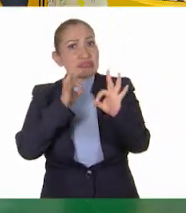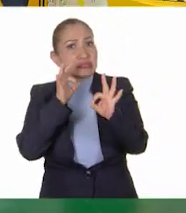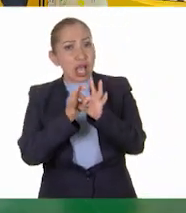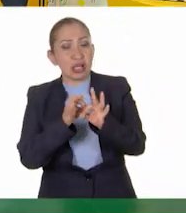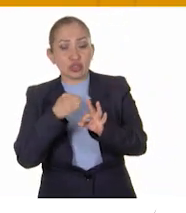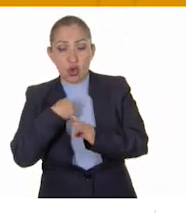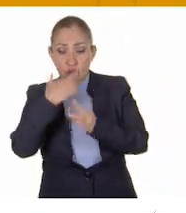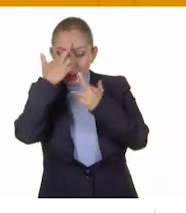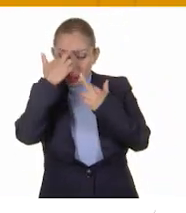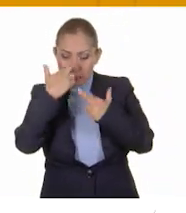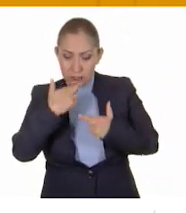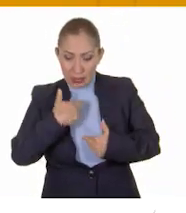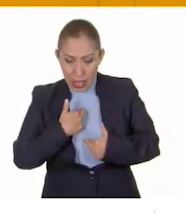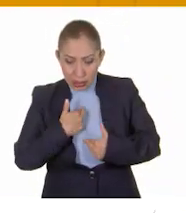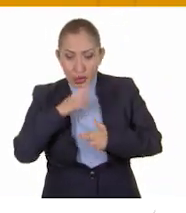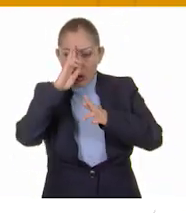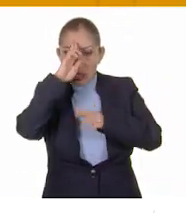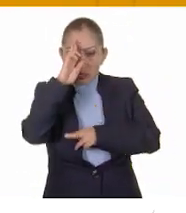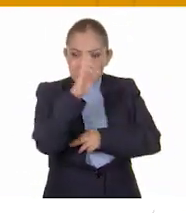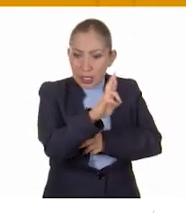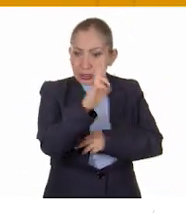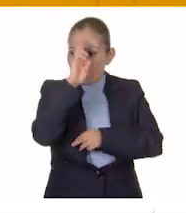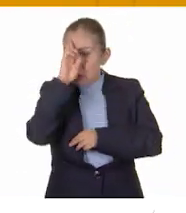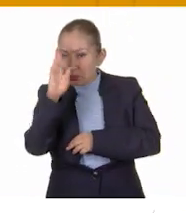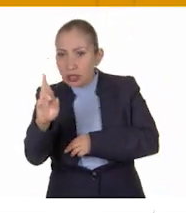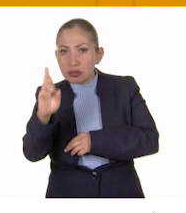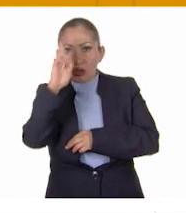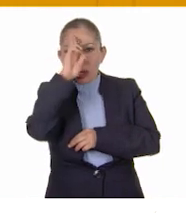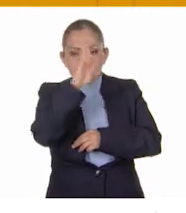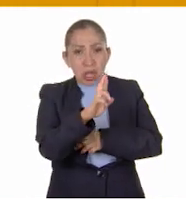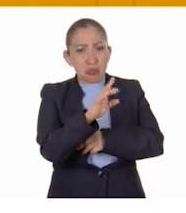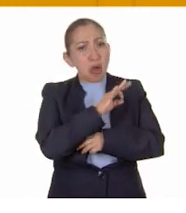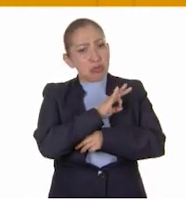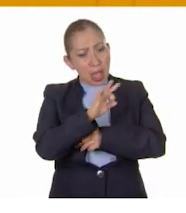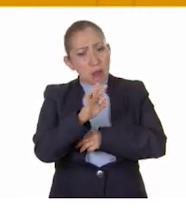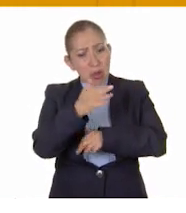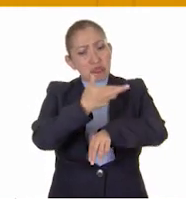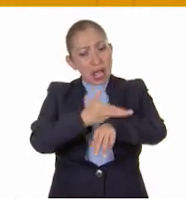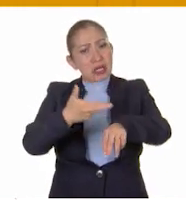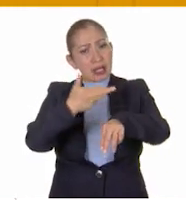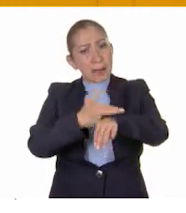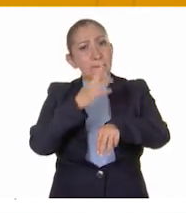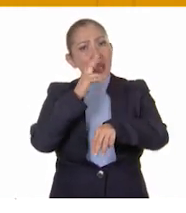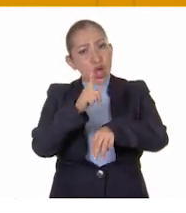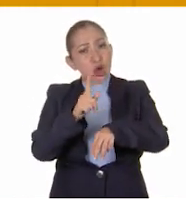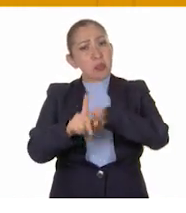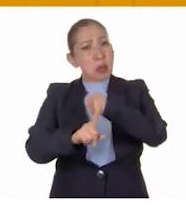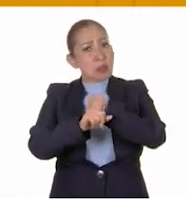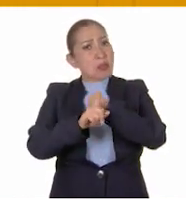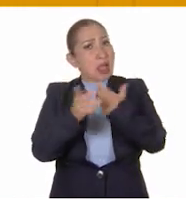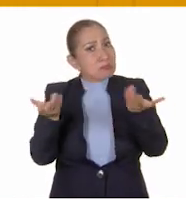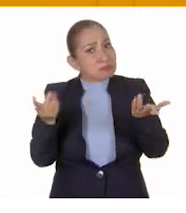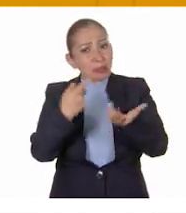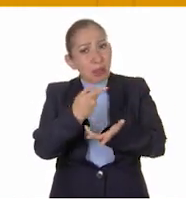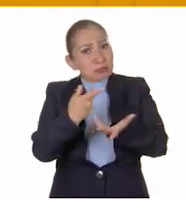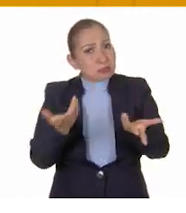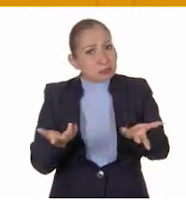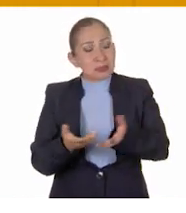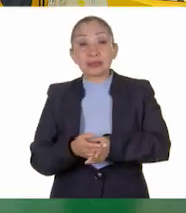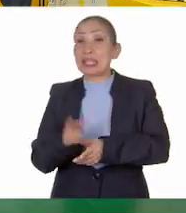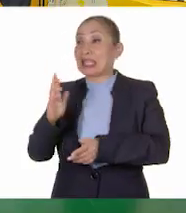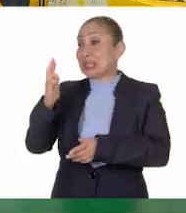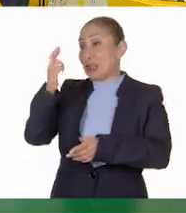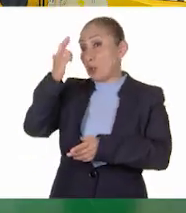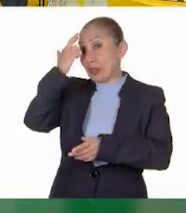me respeto, te respeto y pues podemos resolver mejor nuestros conflictos, sí. Y